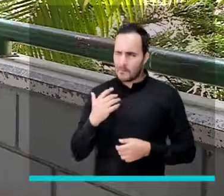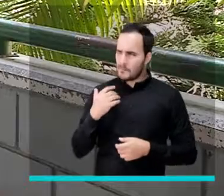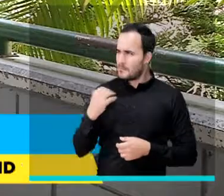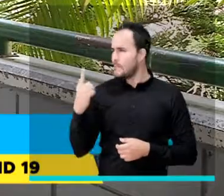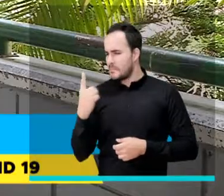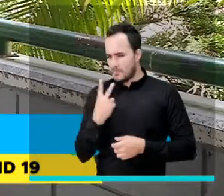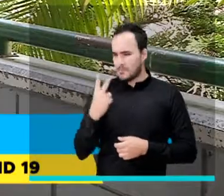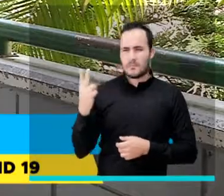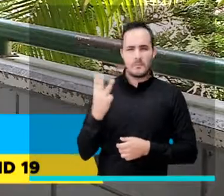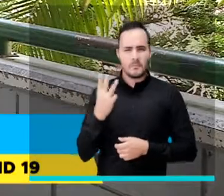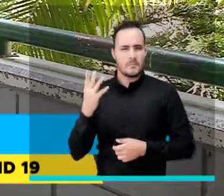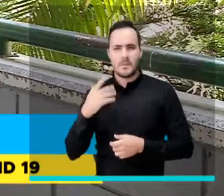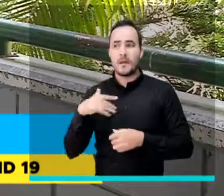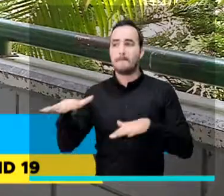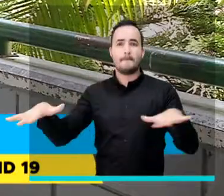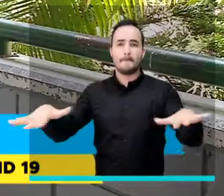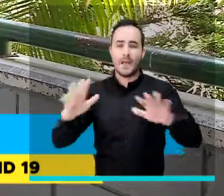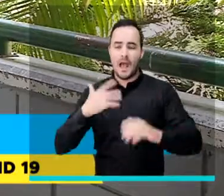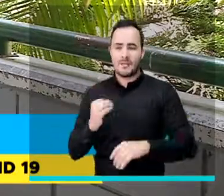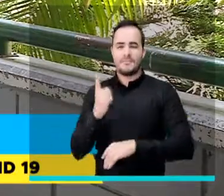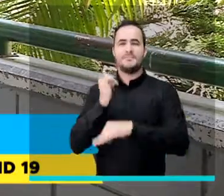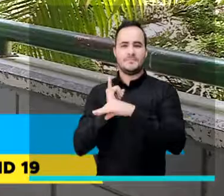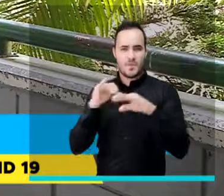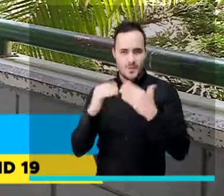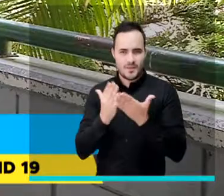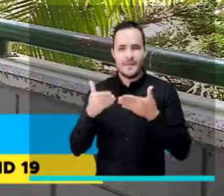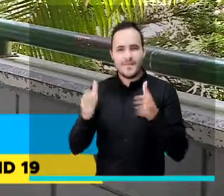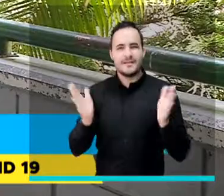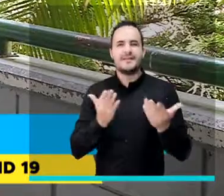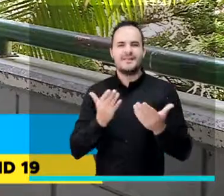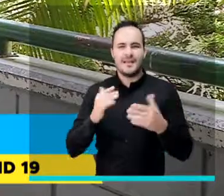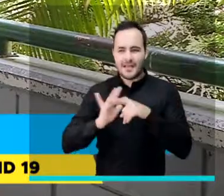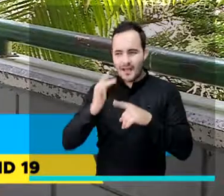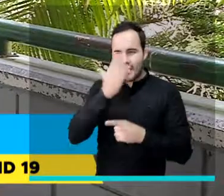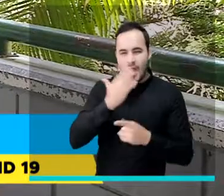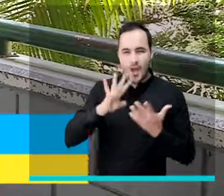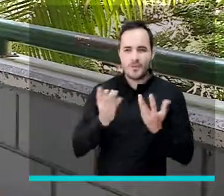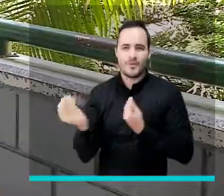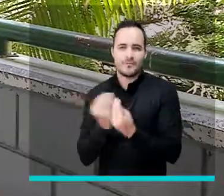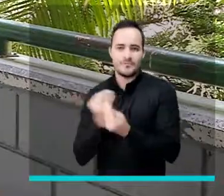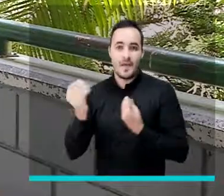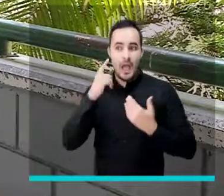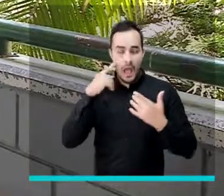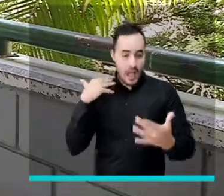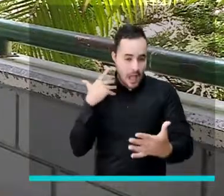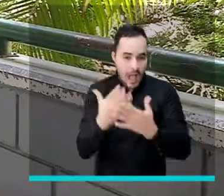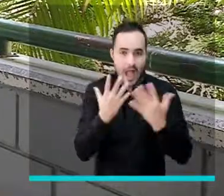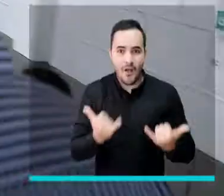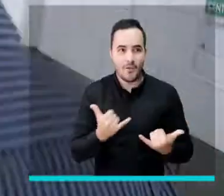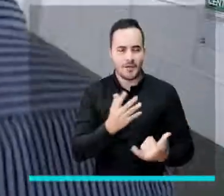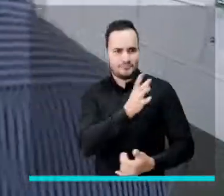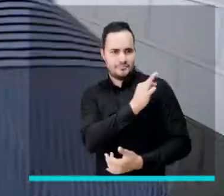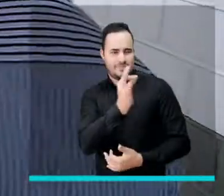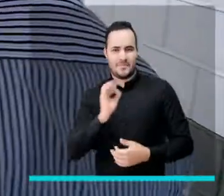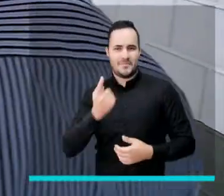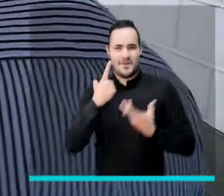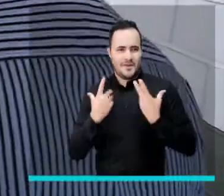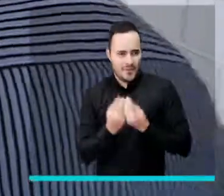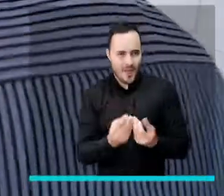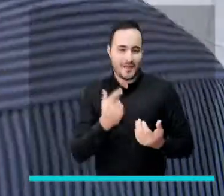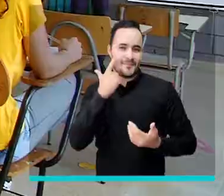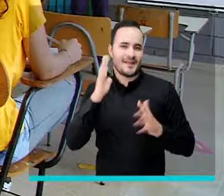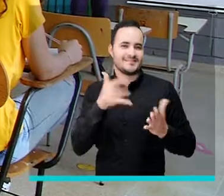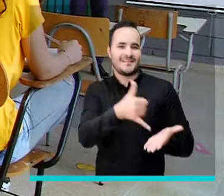colegios que comenzamos la alternancia. Yo creo que eso fue de alguna manera una recompensa por haber iniciado temprano